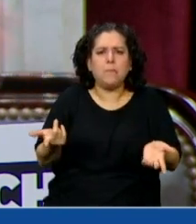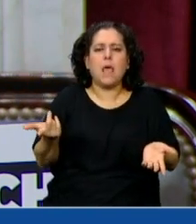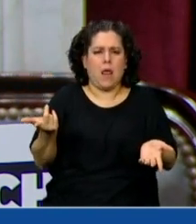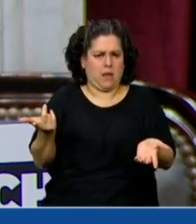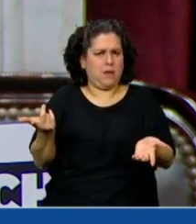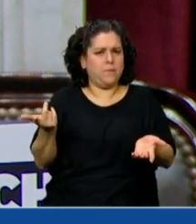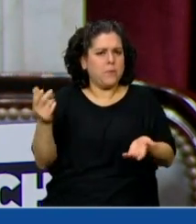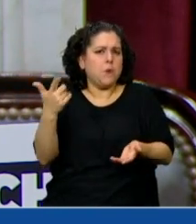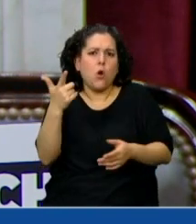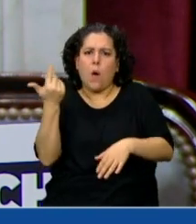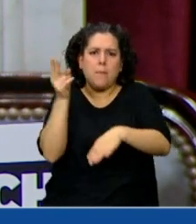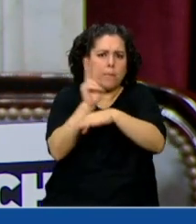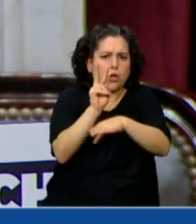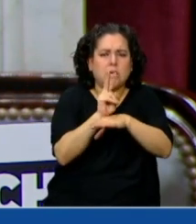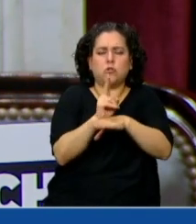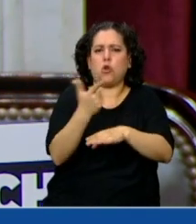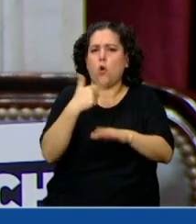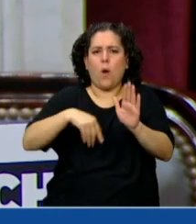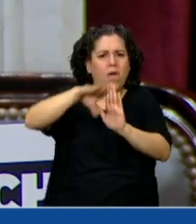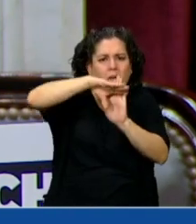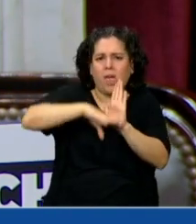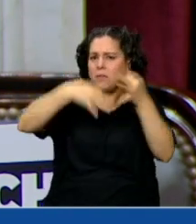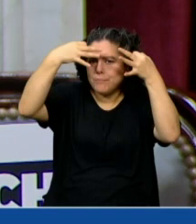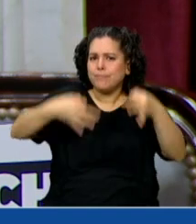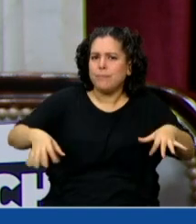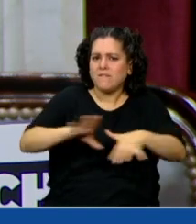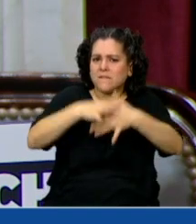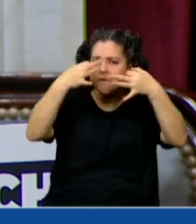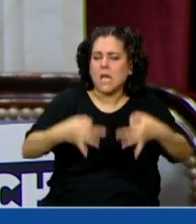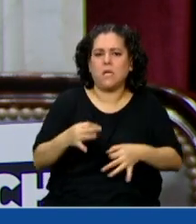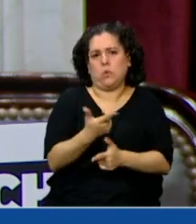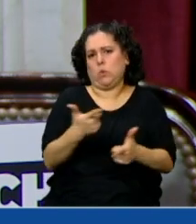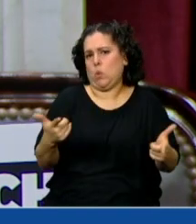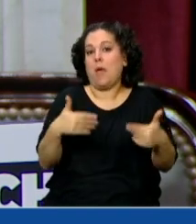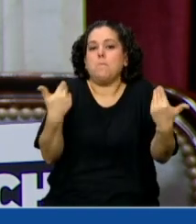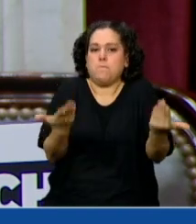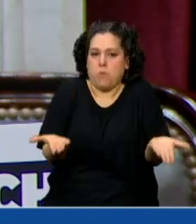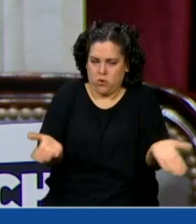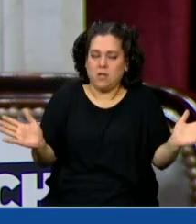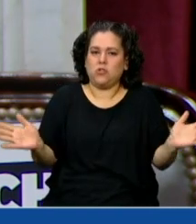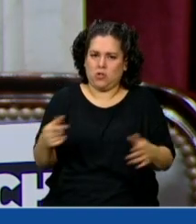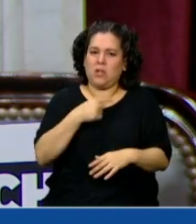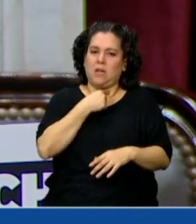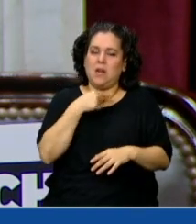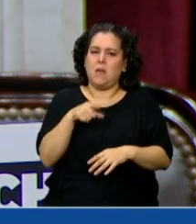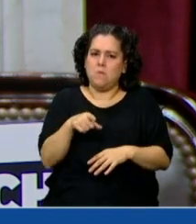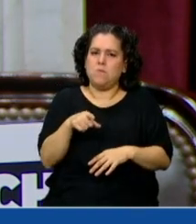ni de protección. Y entonces en ese sentido queremos poner de relieve que